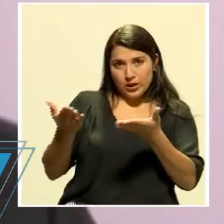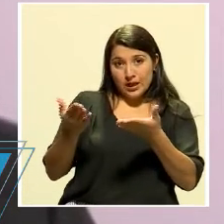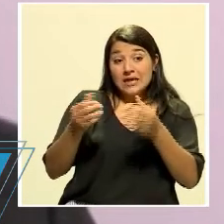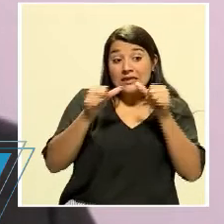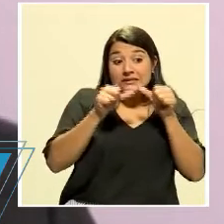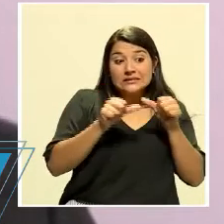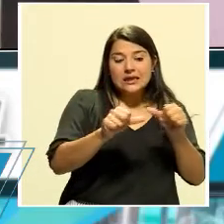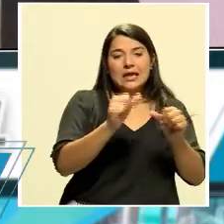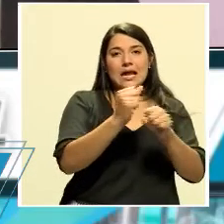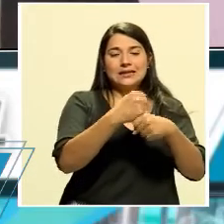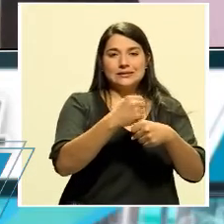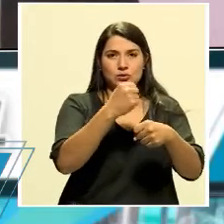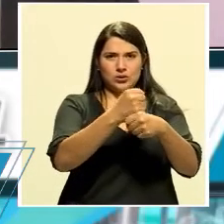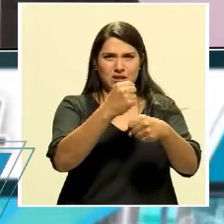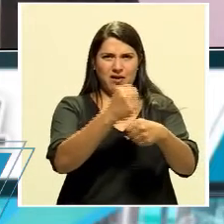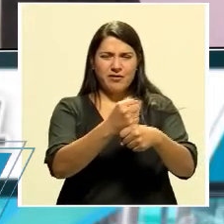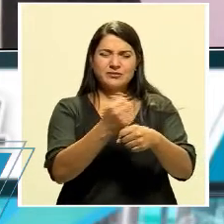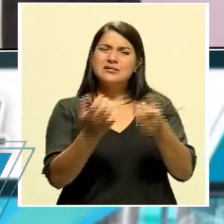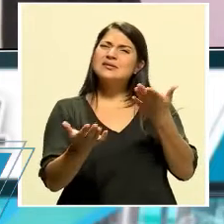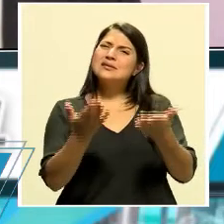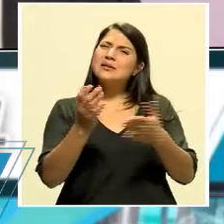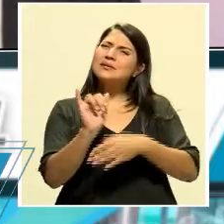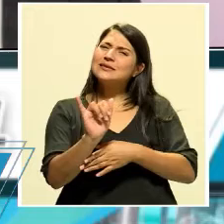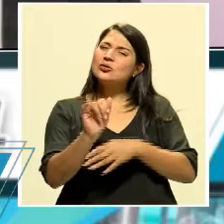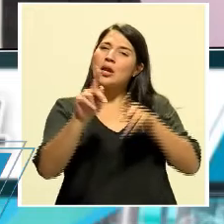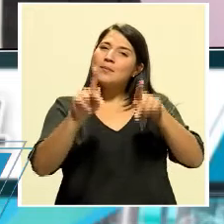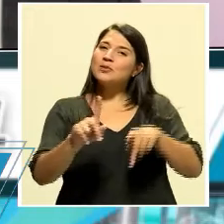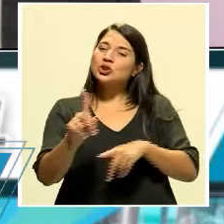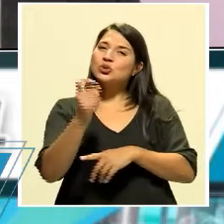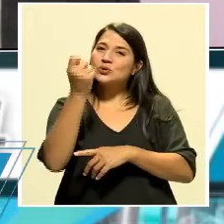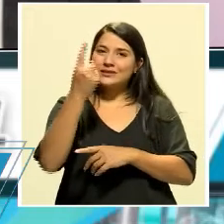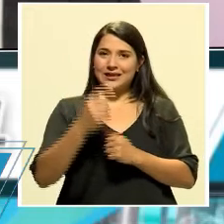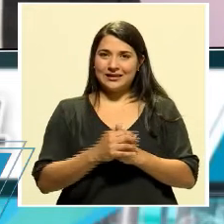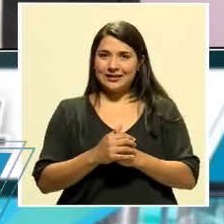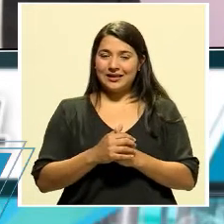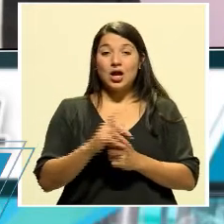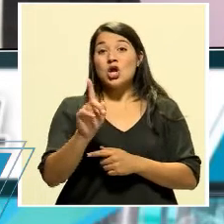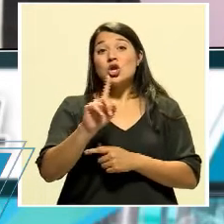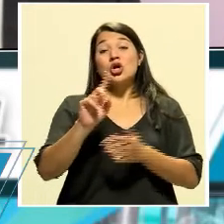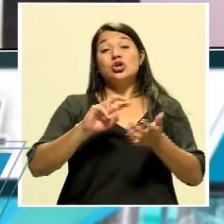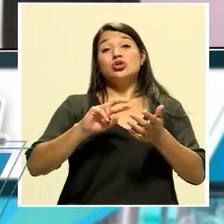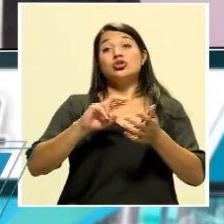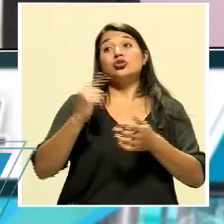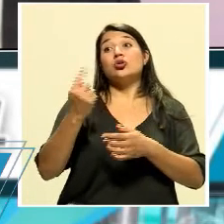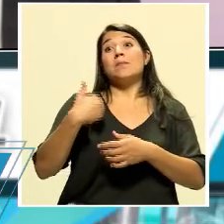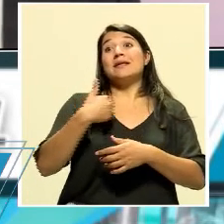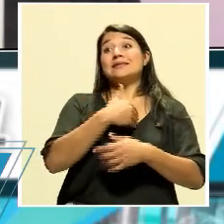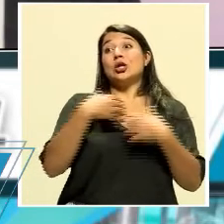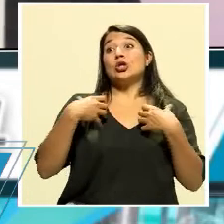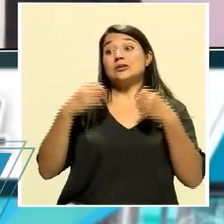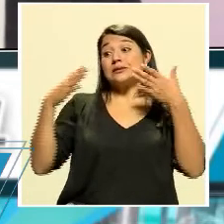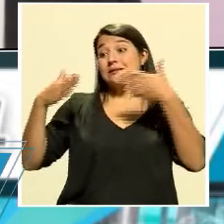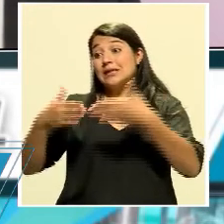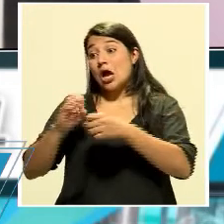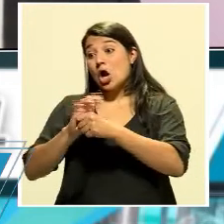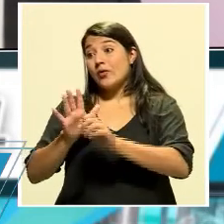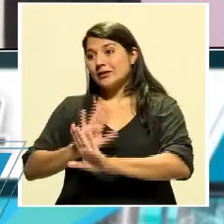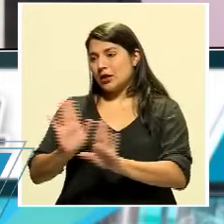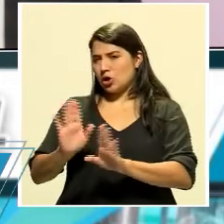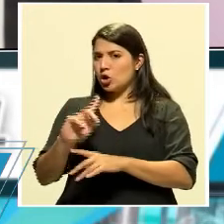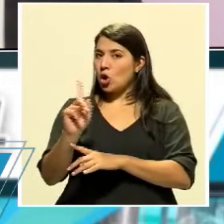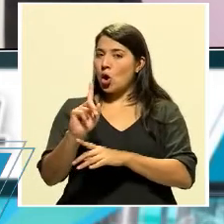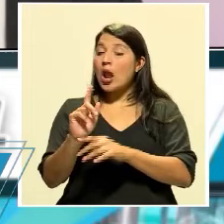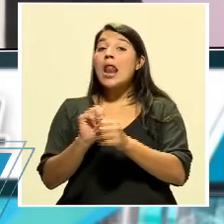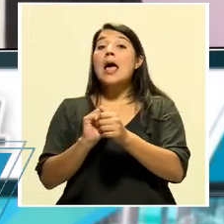lo que hemos venido haciendo, porque tal vez eso lo que mucha gente no comprende, ¿verdad?, que no es solamente que está el Ministerio de Salud dedicado al COVID, obviamente una gran parte sí,